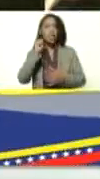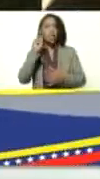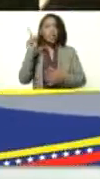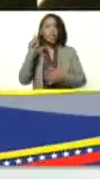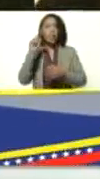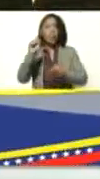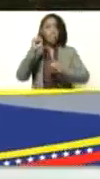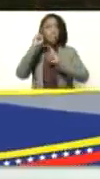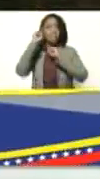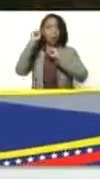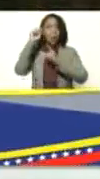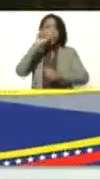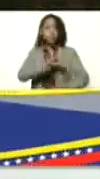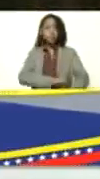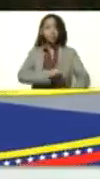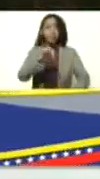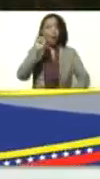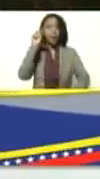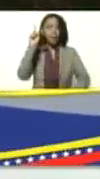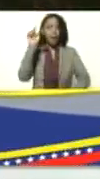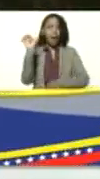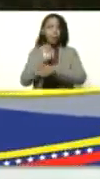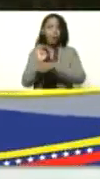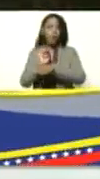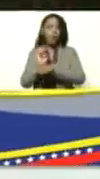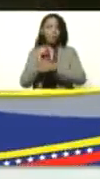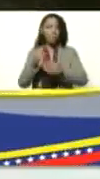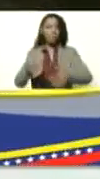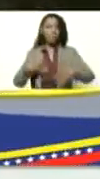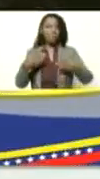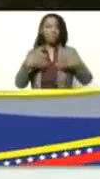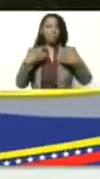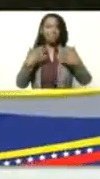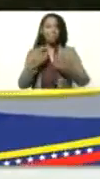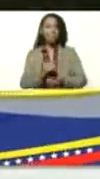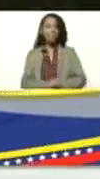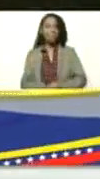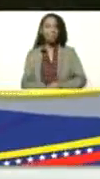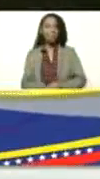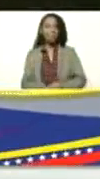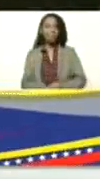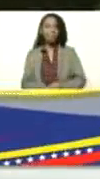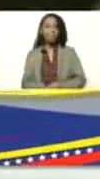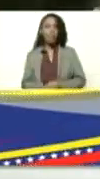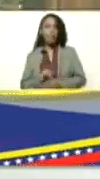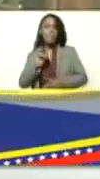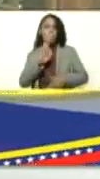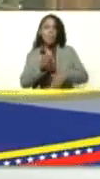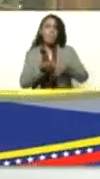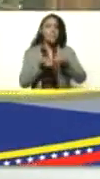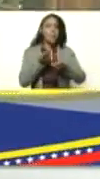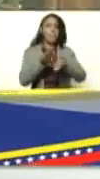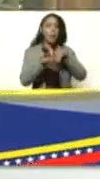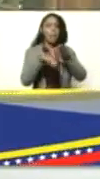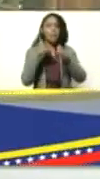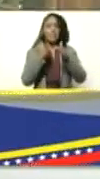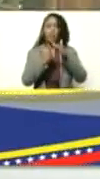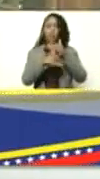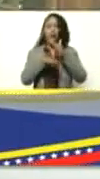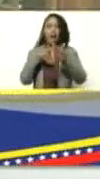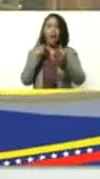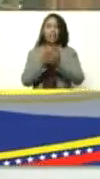triunfal de Bolívar a Quito que emoción a pie se fue Bolívar a Quito y llegó